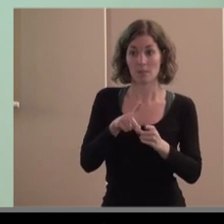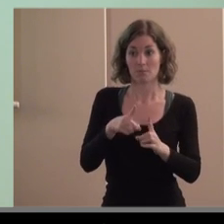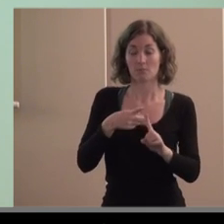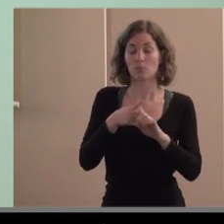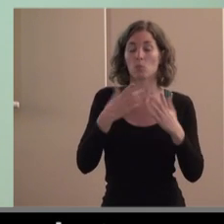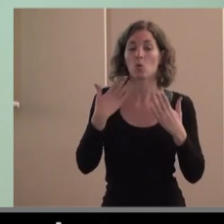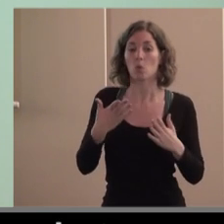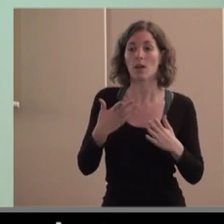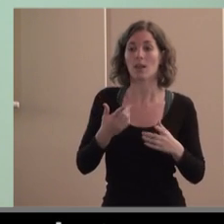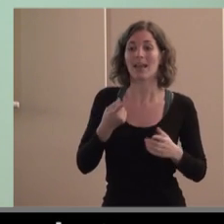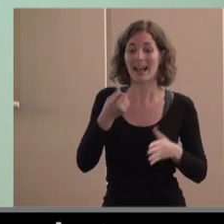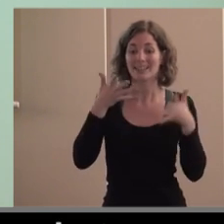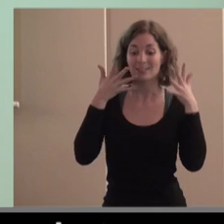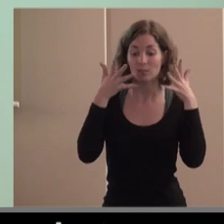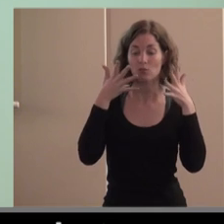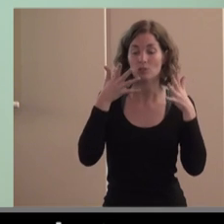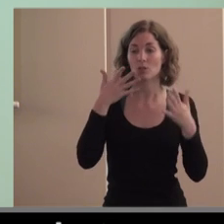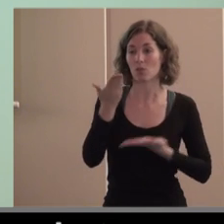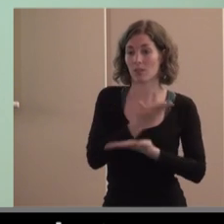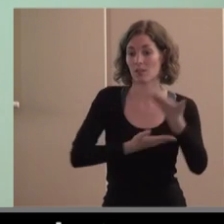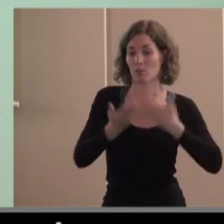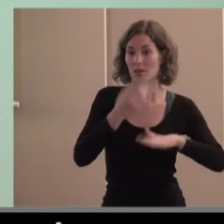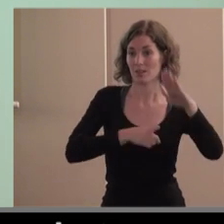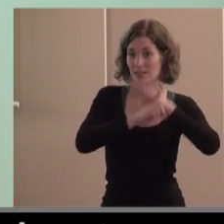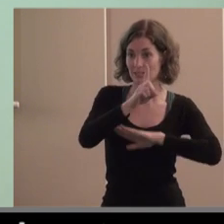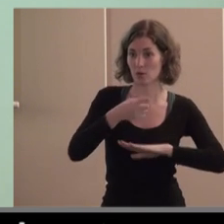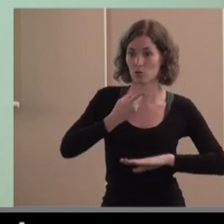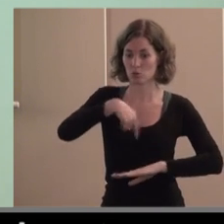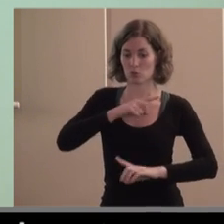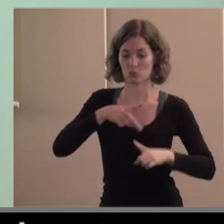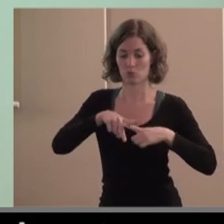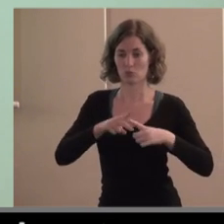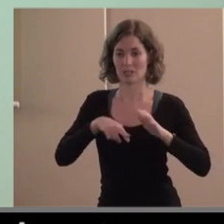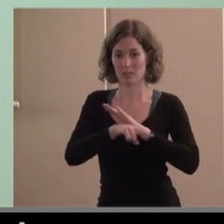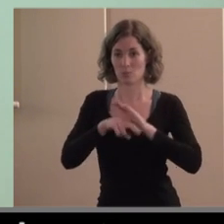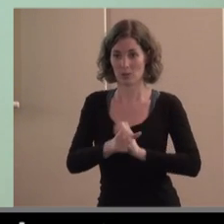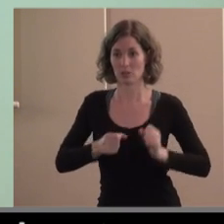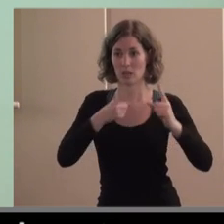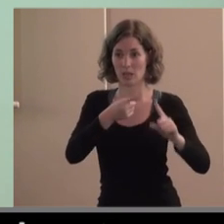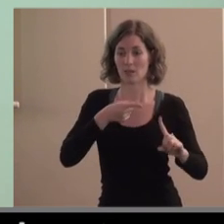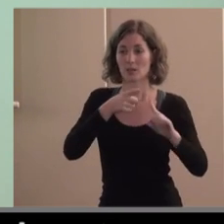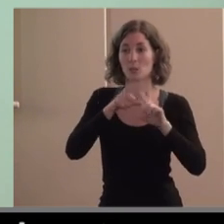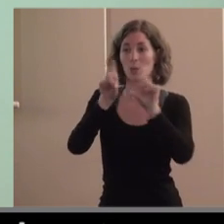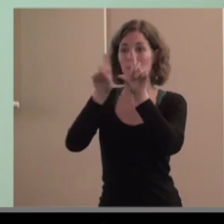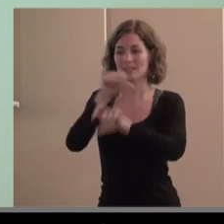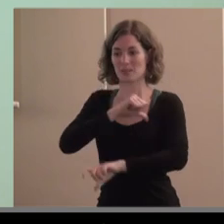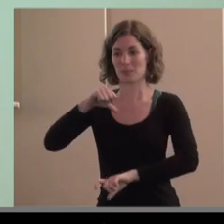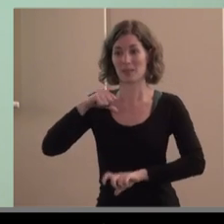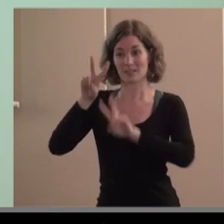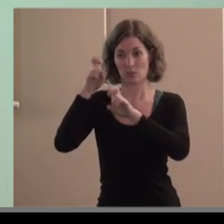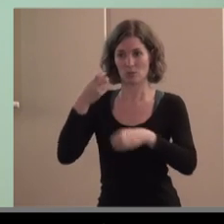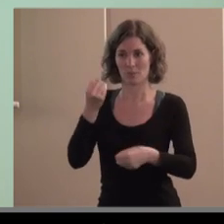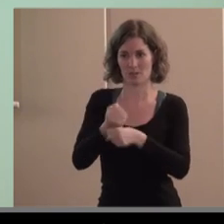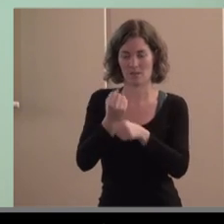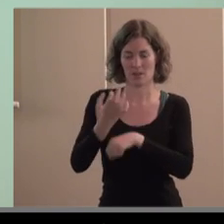instrumentos al propio Consejo de Cooperación sobre cuáles serían las empresas privadas que deberían de trabajar también todos los temas de cooperación al desarrollo ha